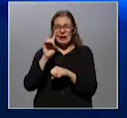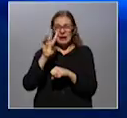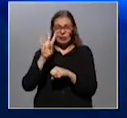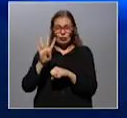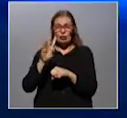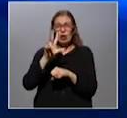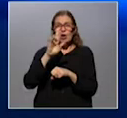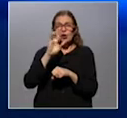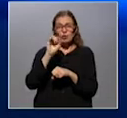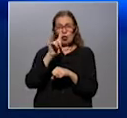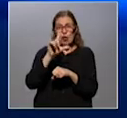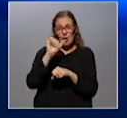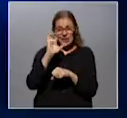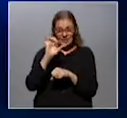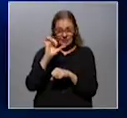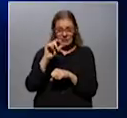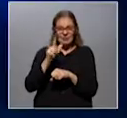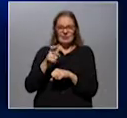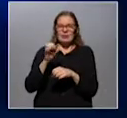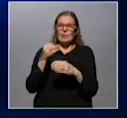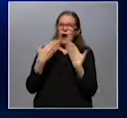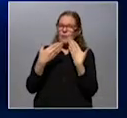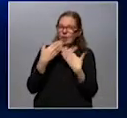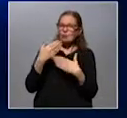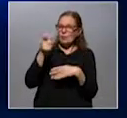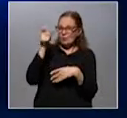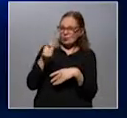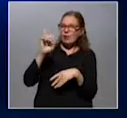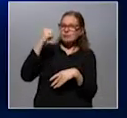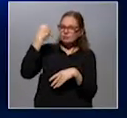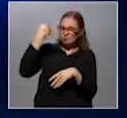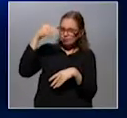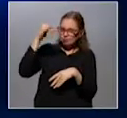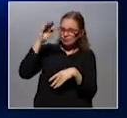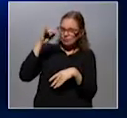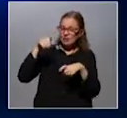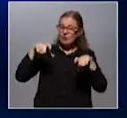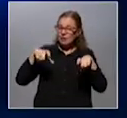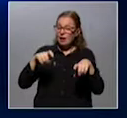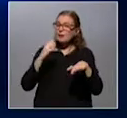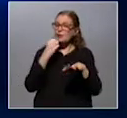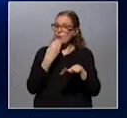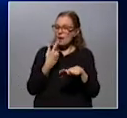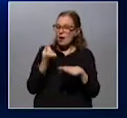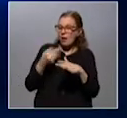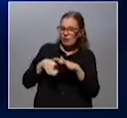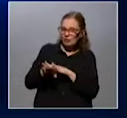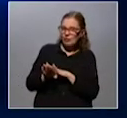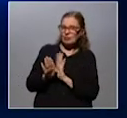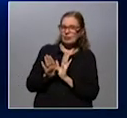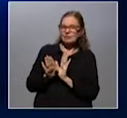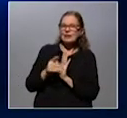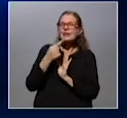2016, Roger Waters O sea, estamos hablando de Artistas de primer nivel Que hacen que el estadio Centenario Tenga buena recaudación Ahí